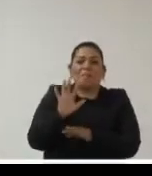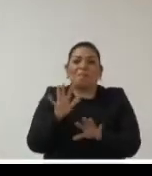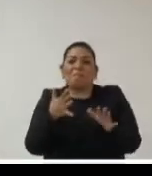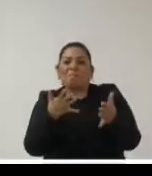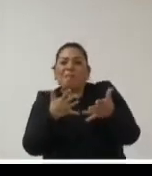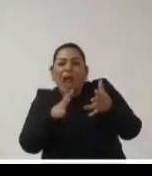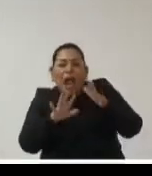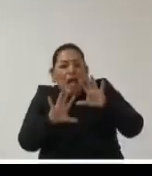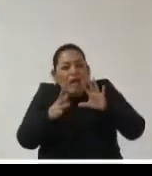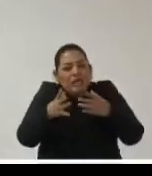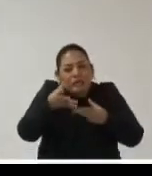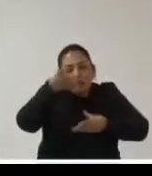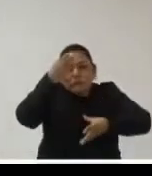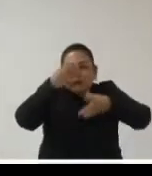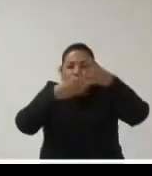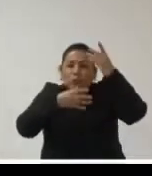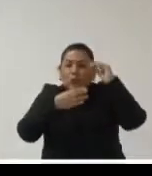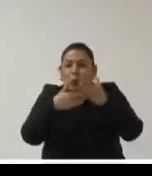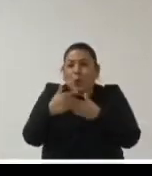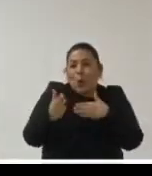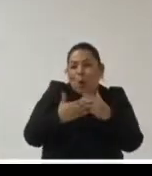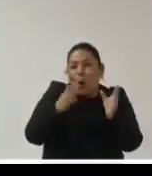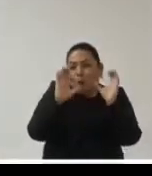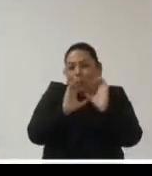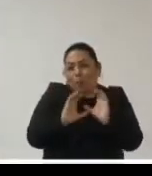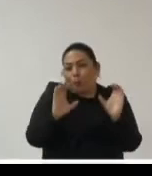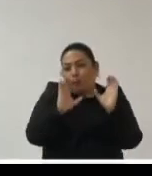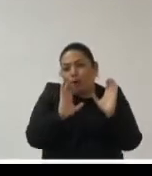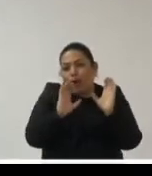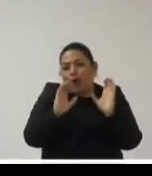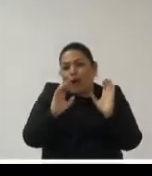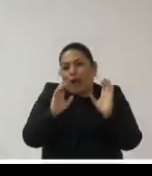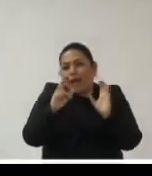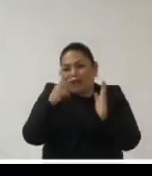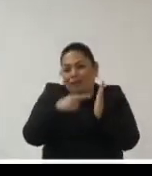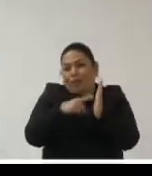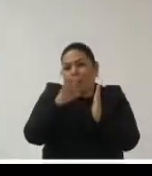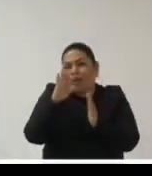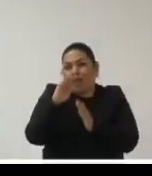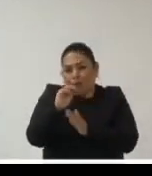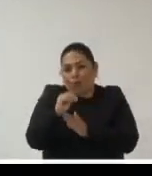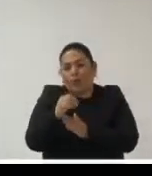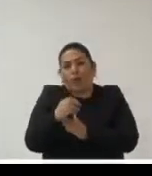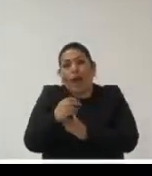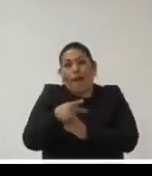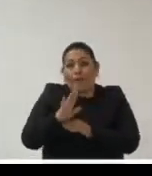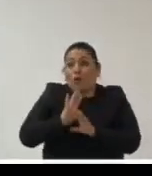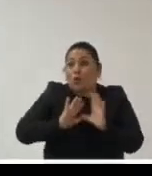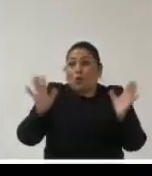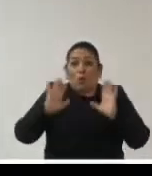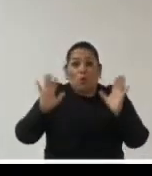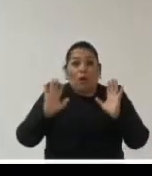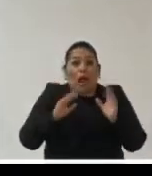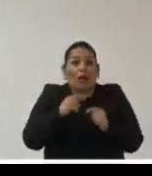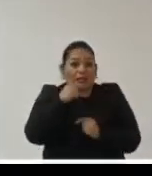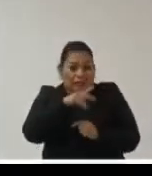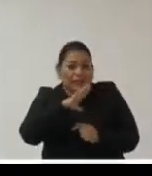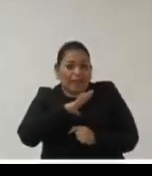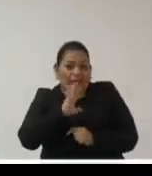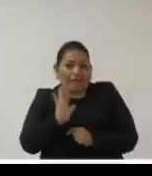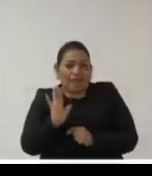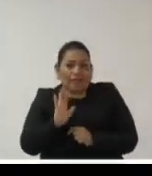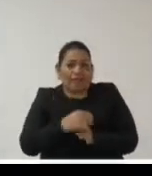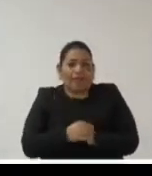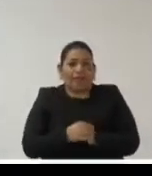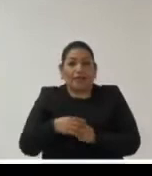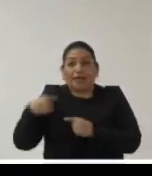madurar muchos de los de los elementos de la archivística que hoy estamos utilizando pero ya los teníamos en el 2009 o 2010 nos